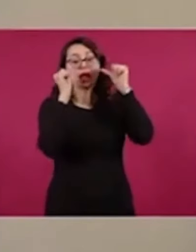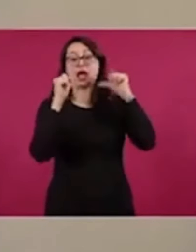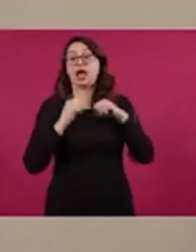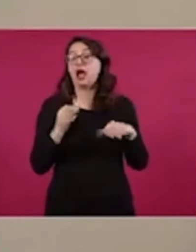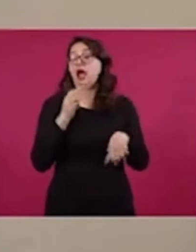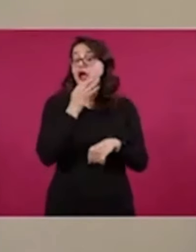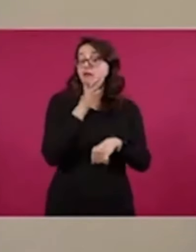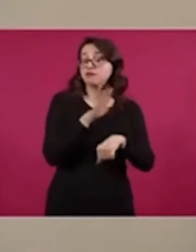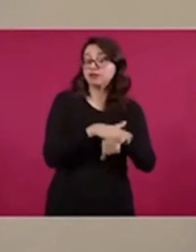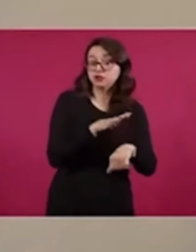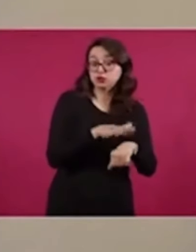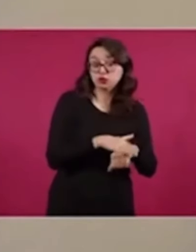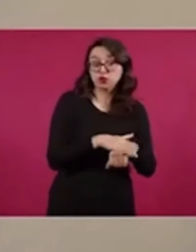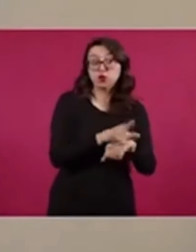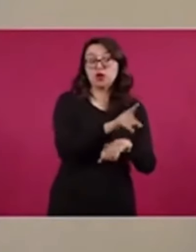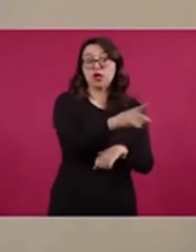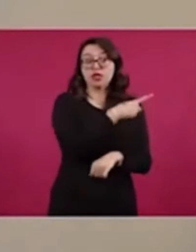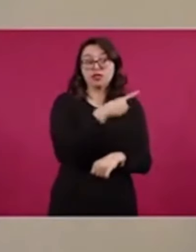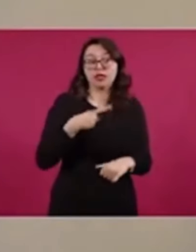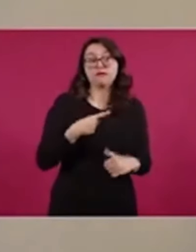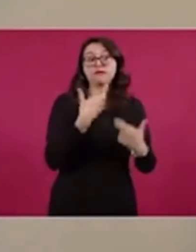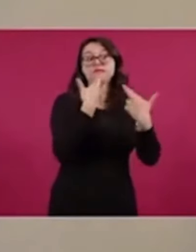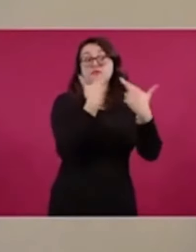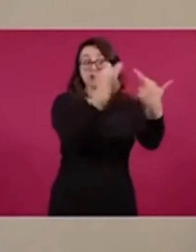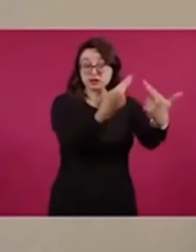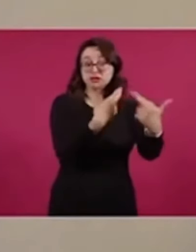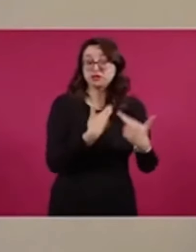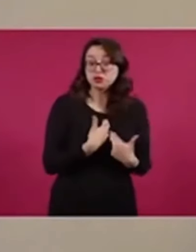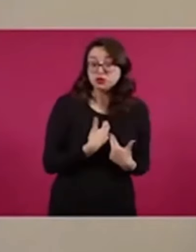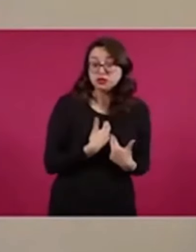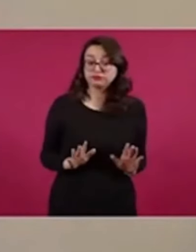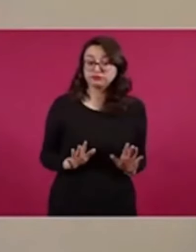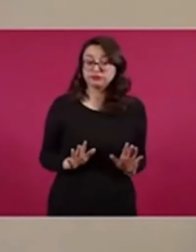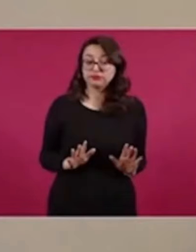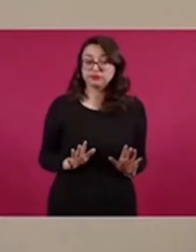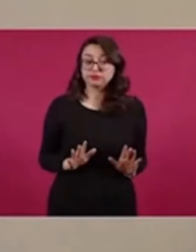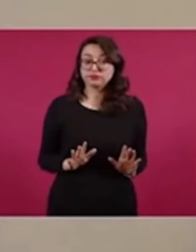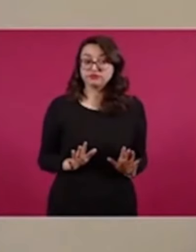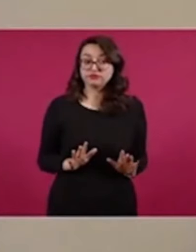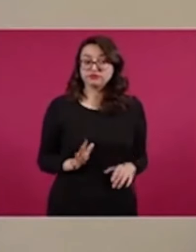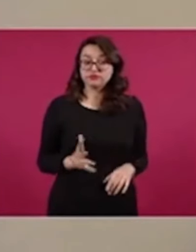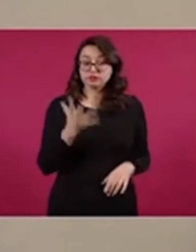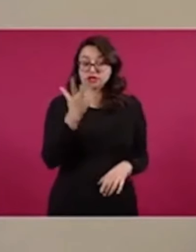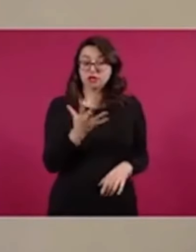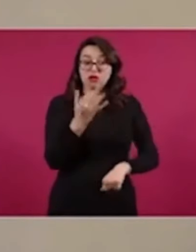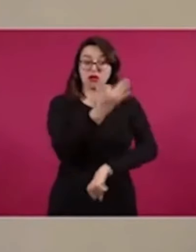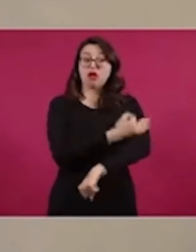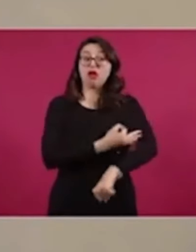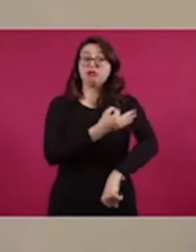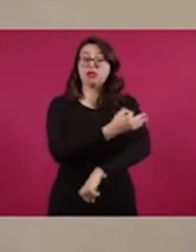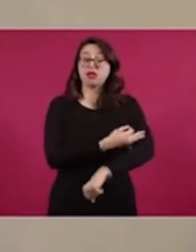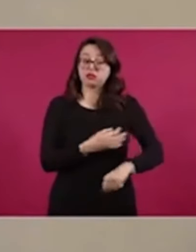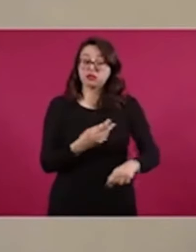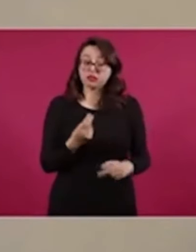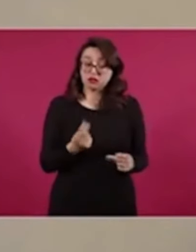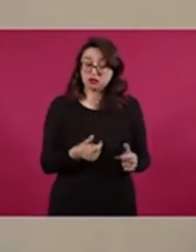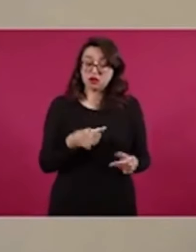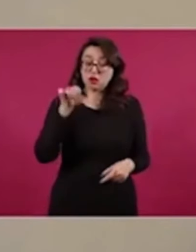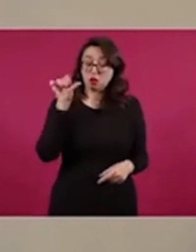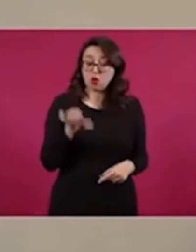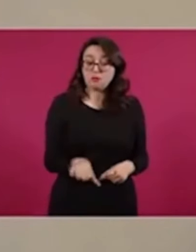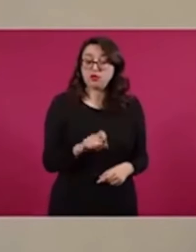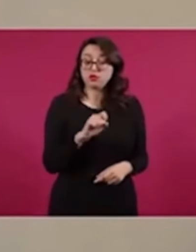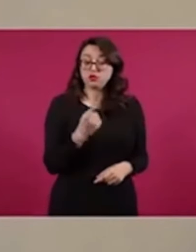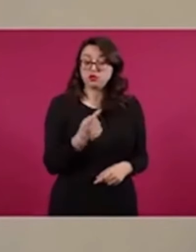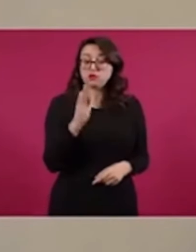que esperamos su respuesta, para que no se les vaya a olvidar, 5 de la tarde, hoy, el 21 de